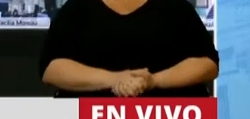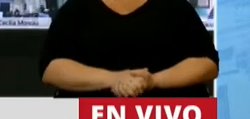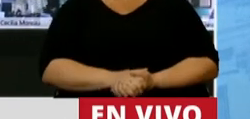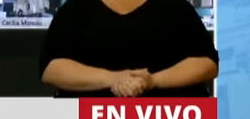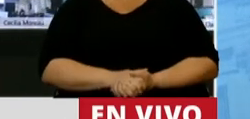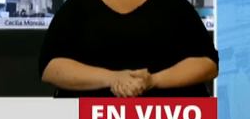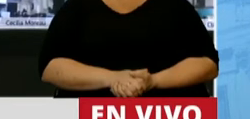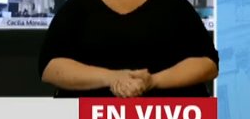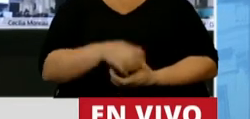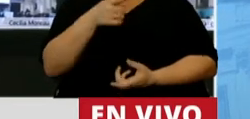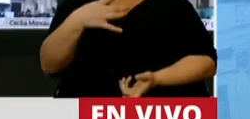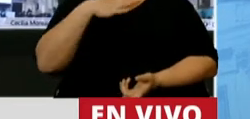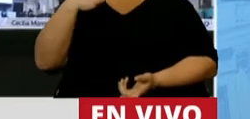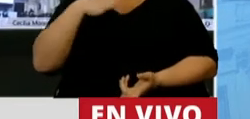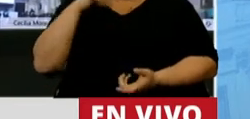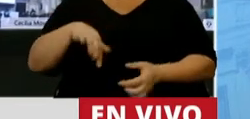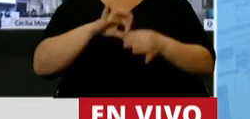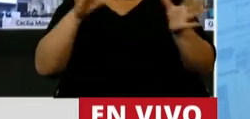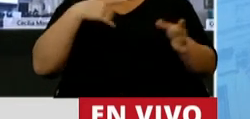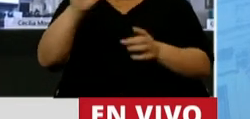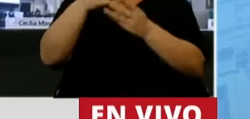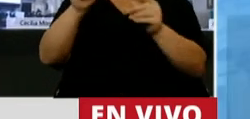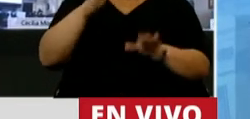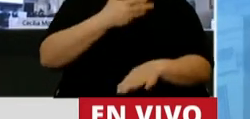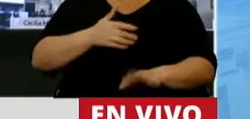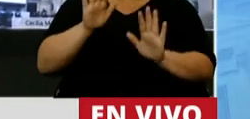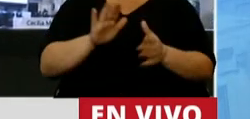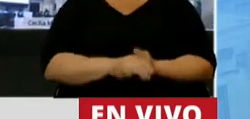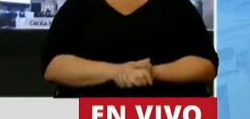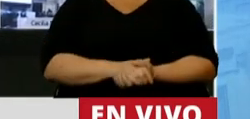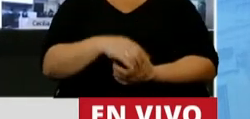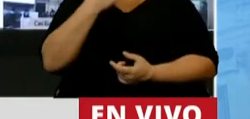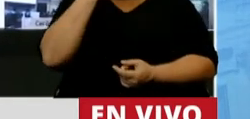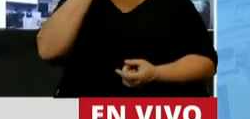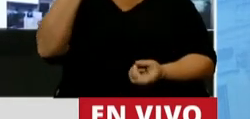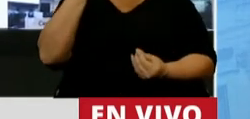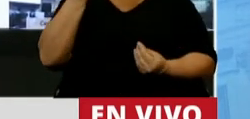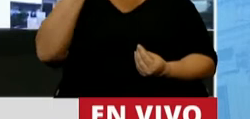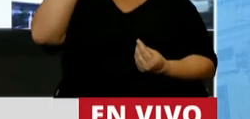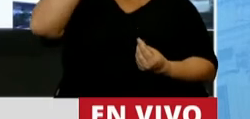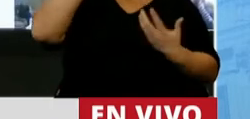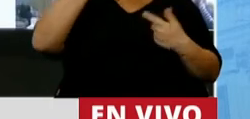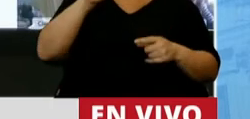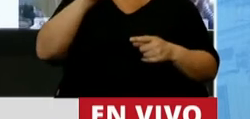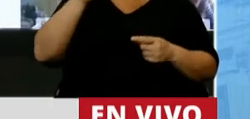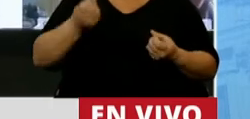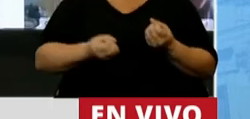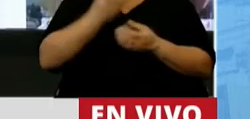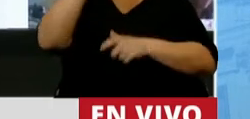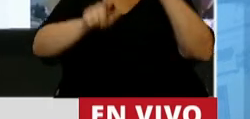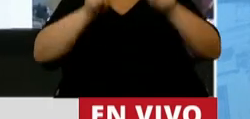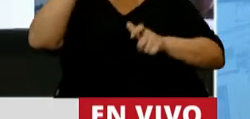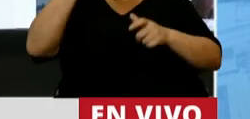Y esto es lo que falta porque, ya termino, señora Presidenta, miren, las ideas no van a salir de los